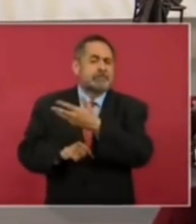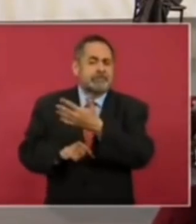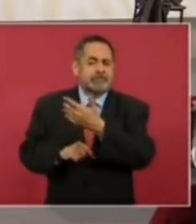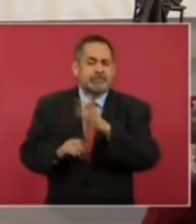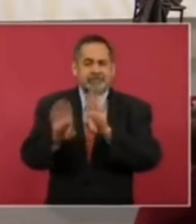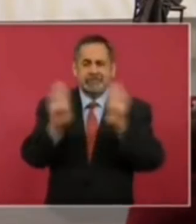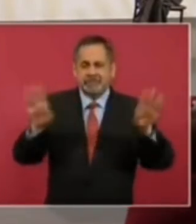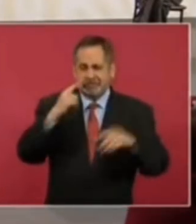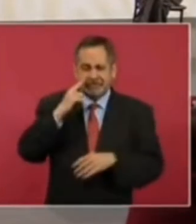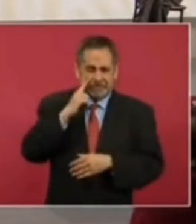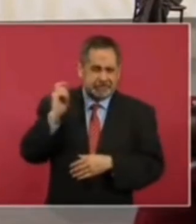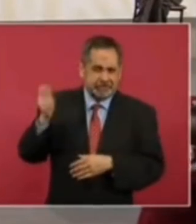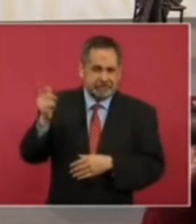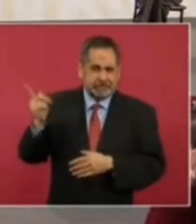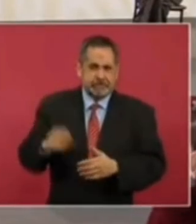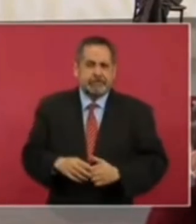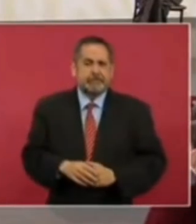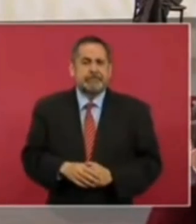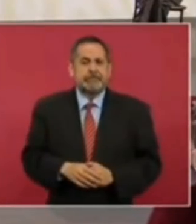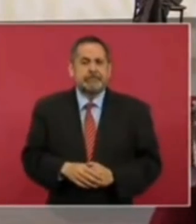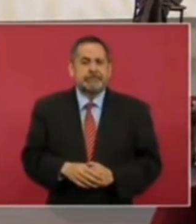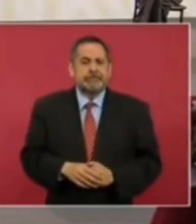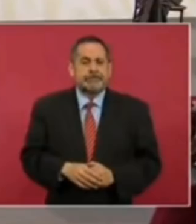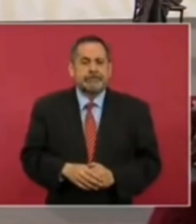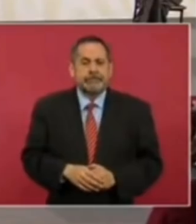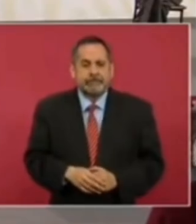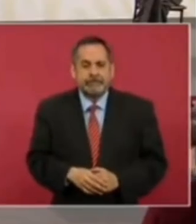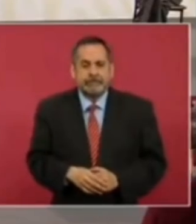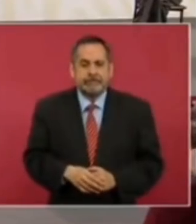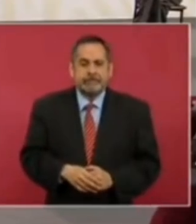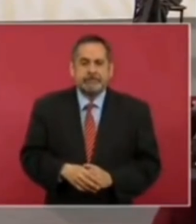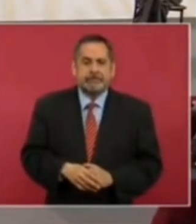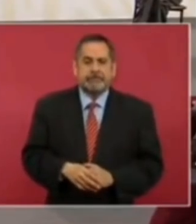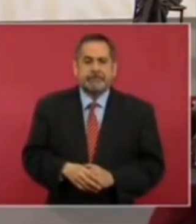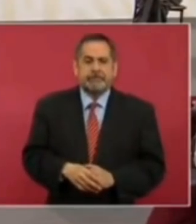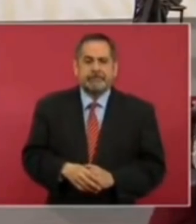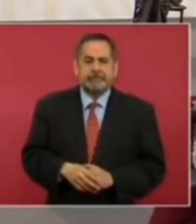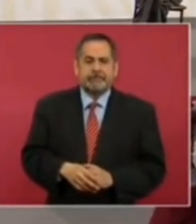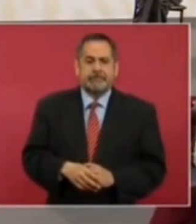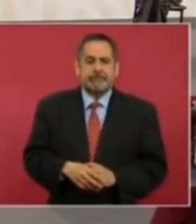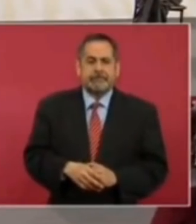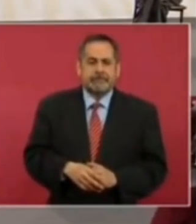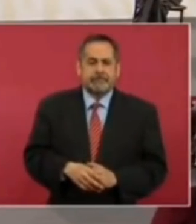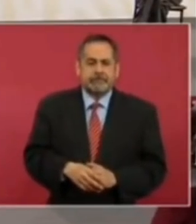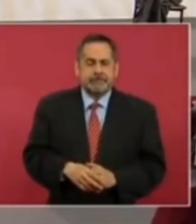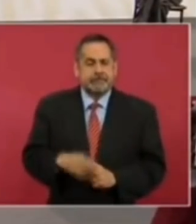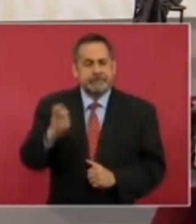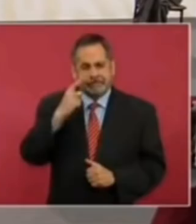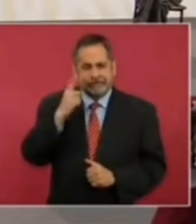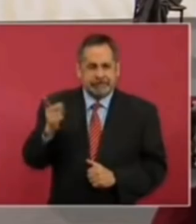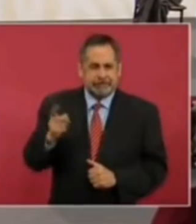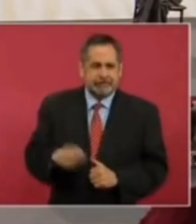sus patrones, de la señora Azucena, piden a presidencia que resguarden sus